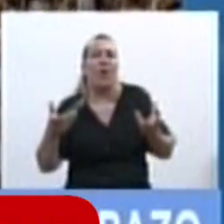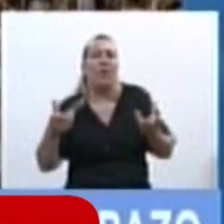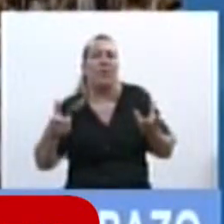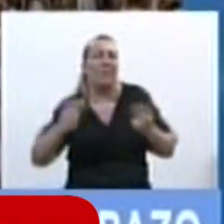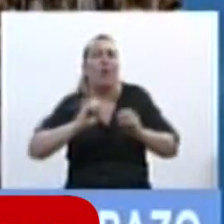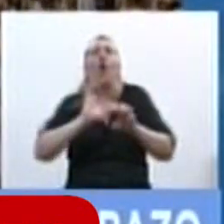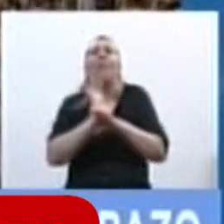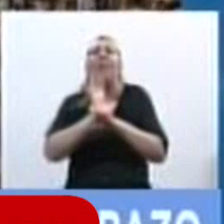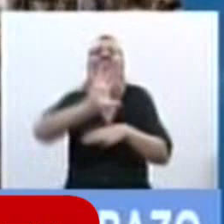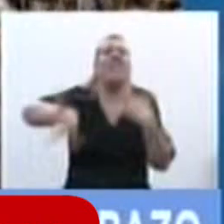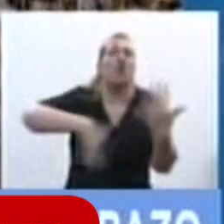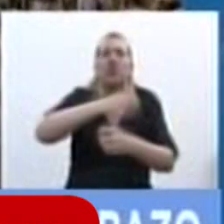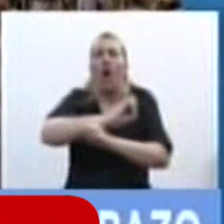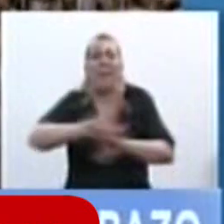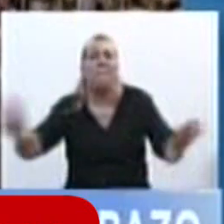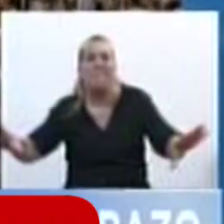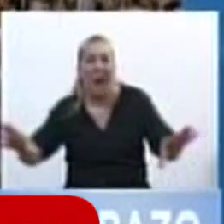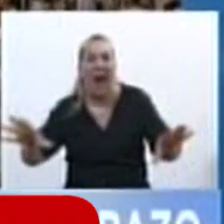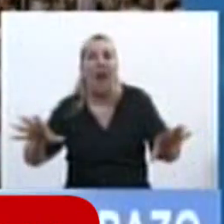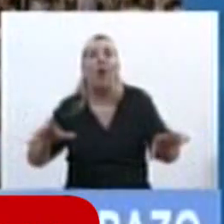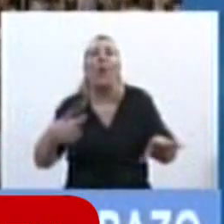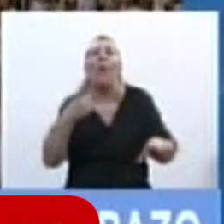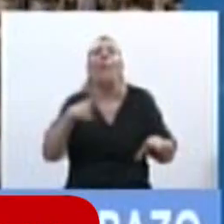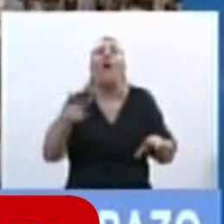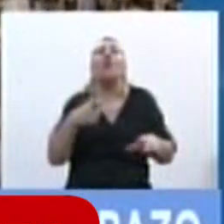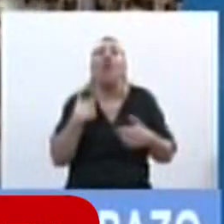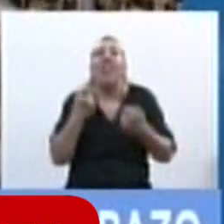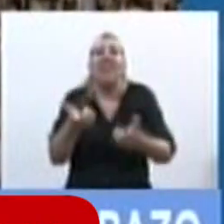desorden cuando garantizan derechos